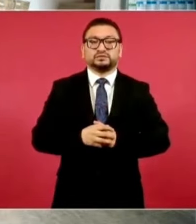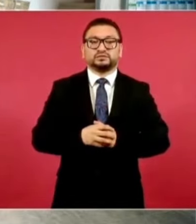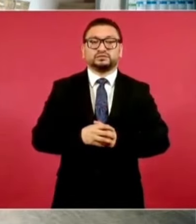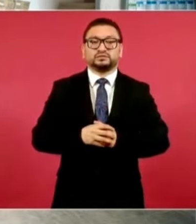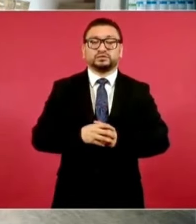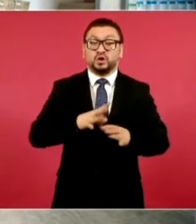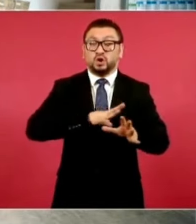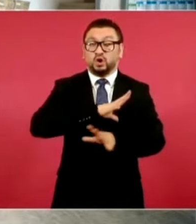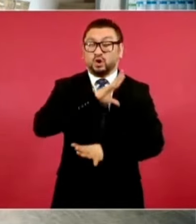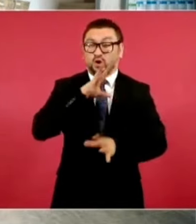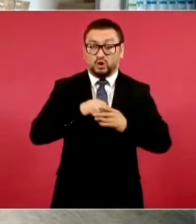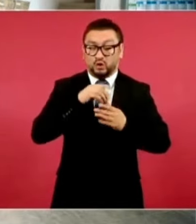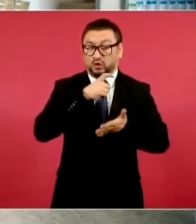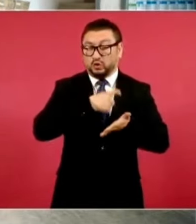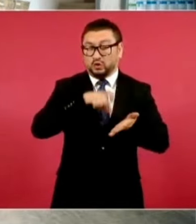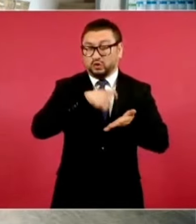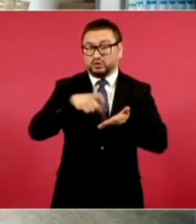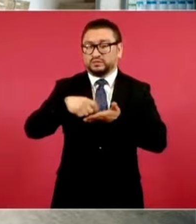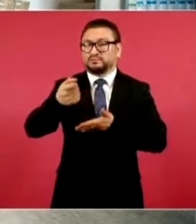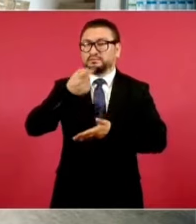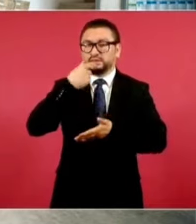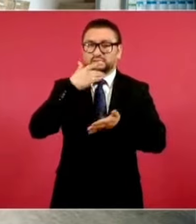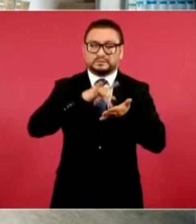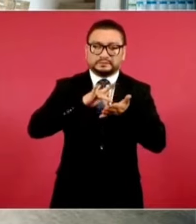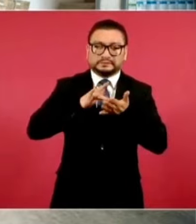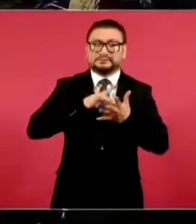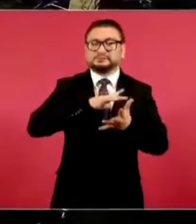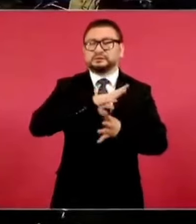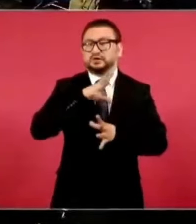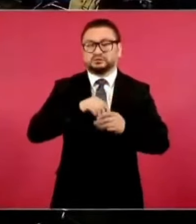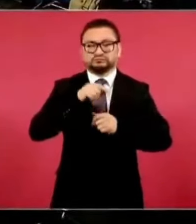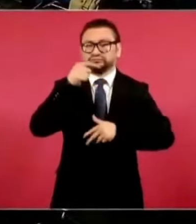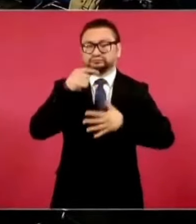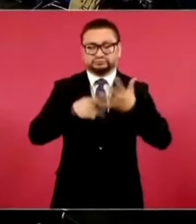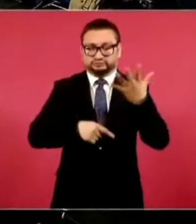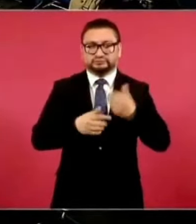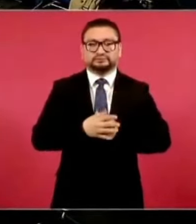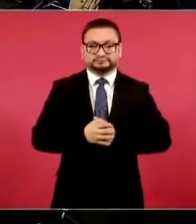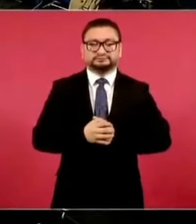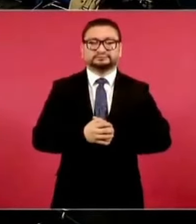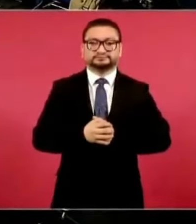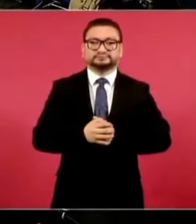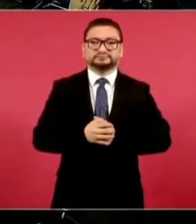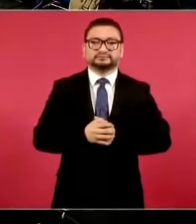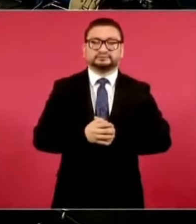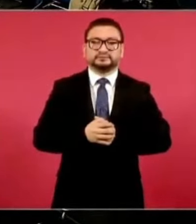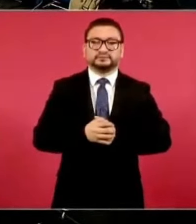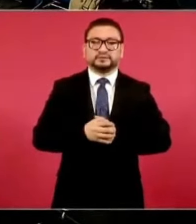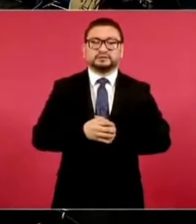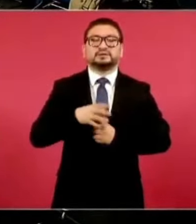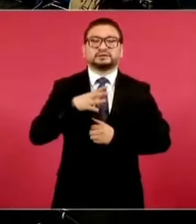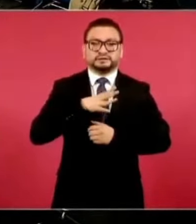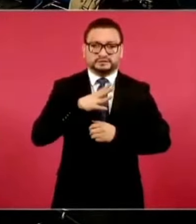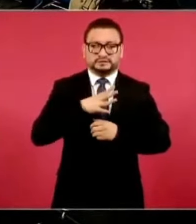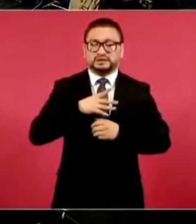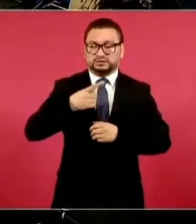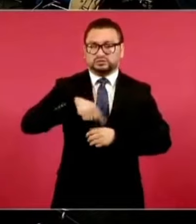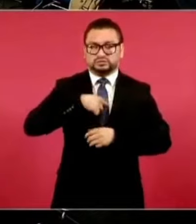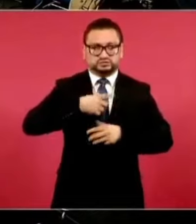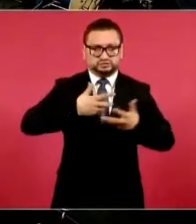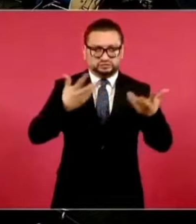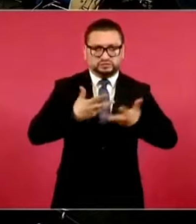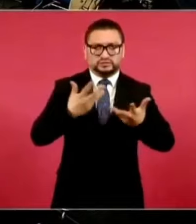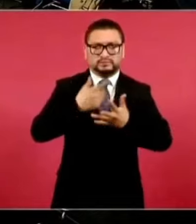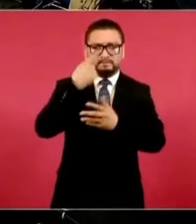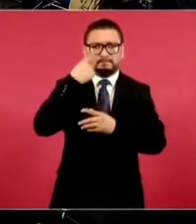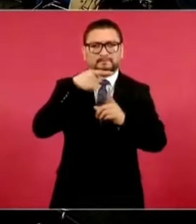compró, de todos los medicamentos que se adquirieron, estamos llevando a cabo algunas acciones para